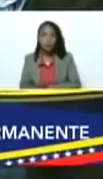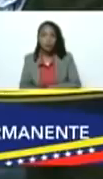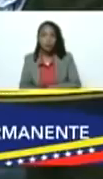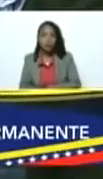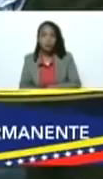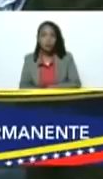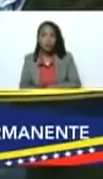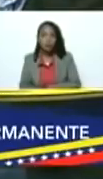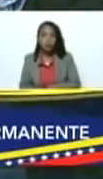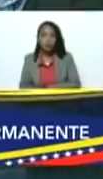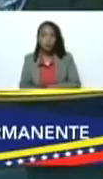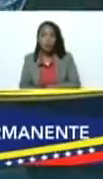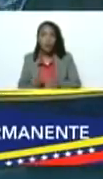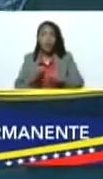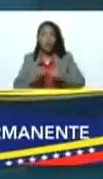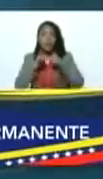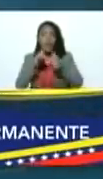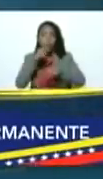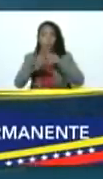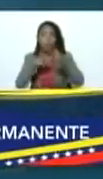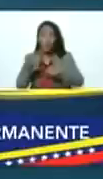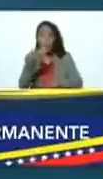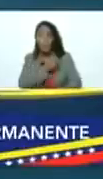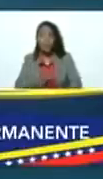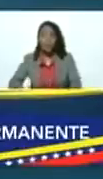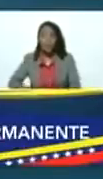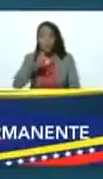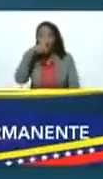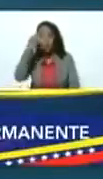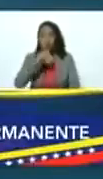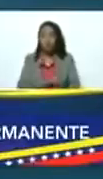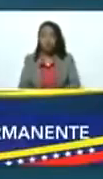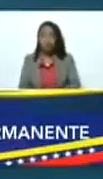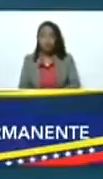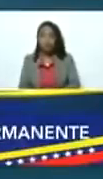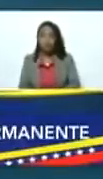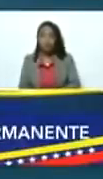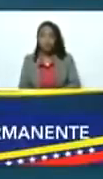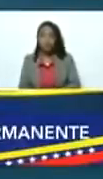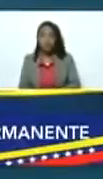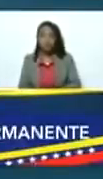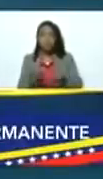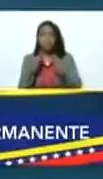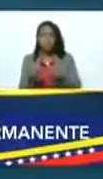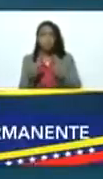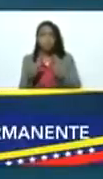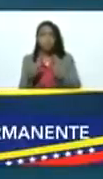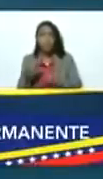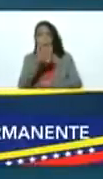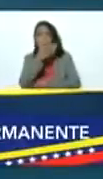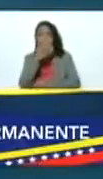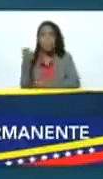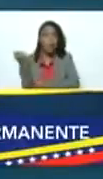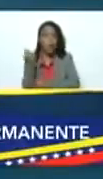es una iniciativa política del presidente Maduro para mejorar,